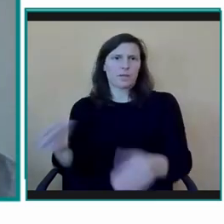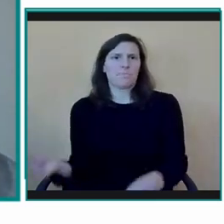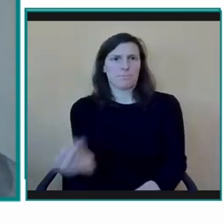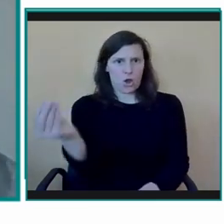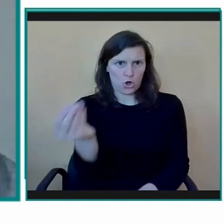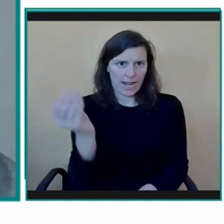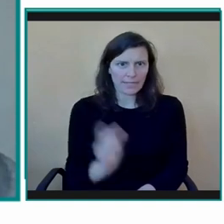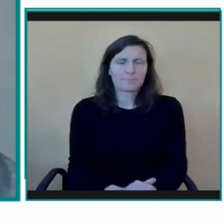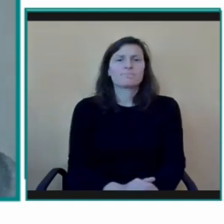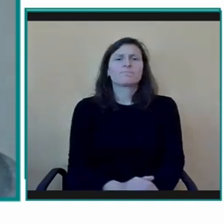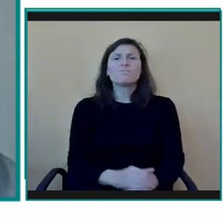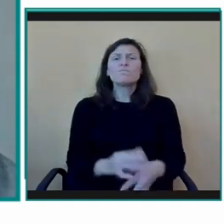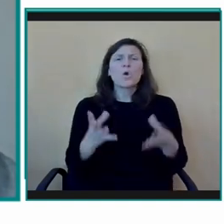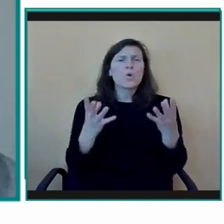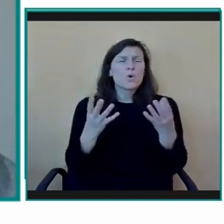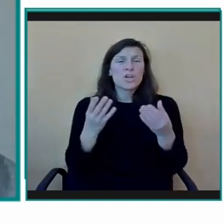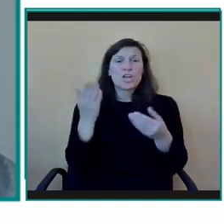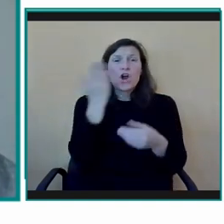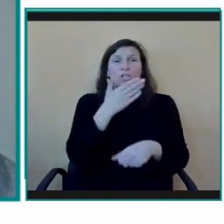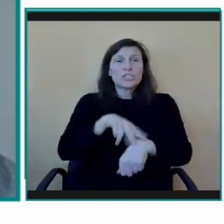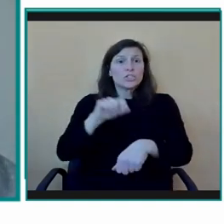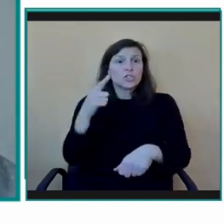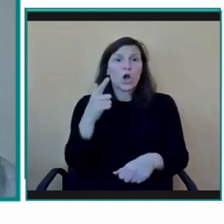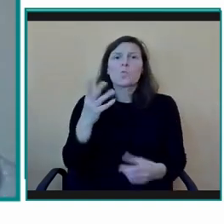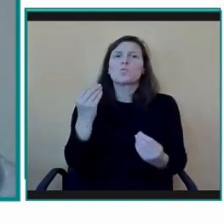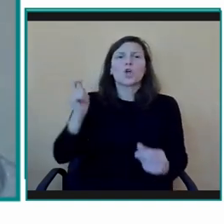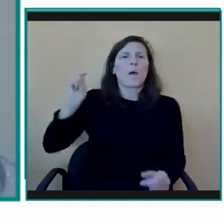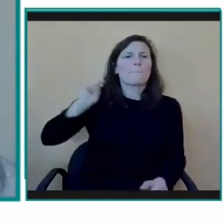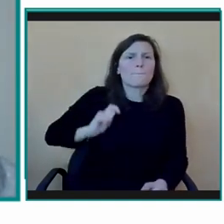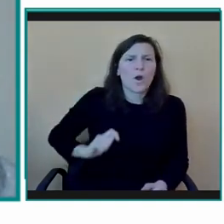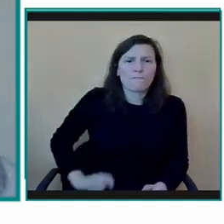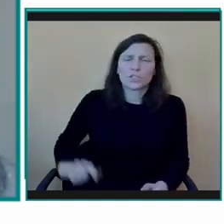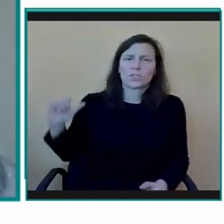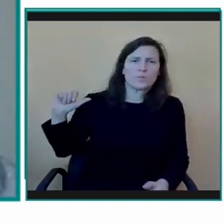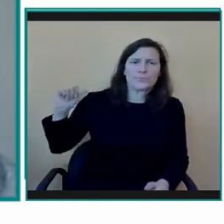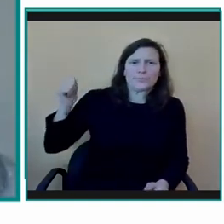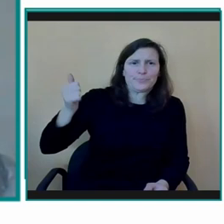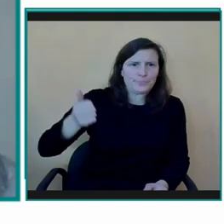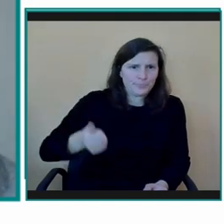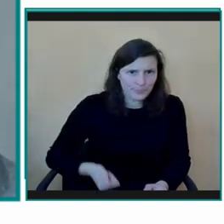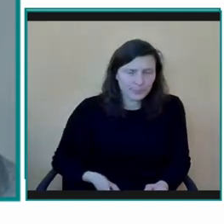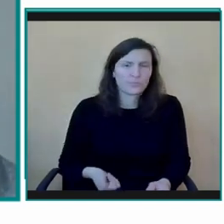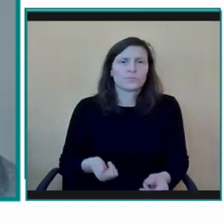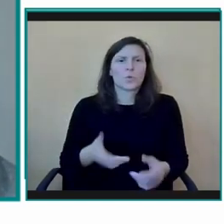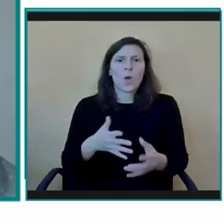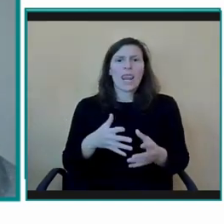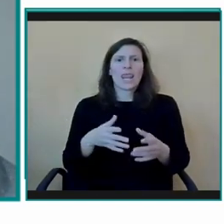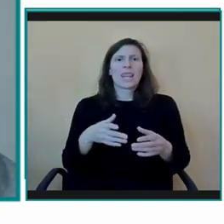directivo, pero hay mucha gente que ha estado detrás de este proyecto educativo.